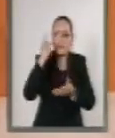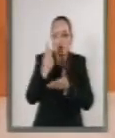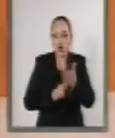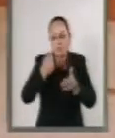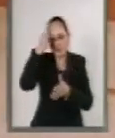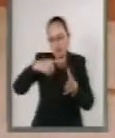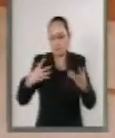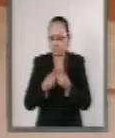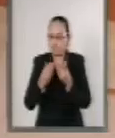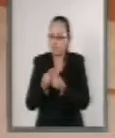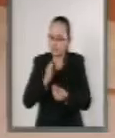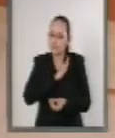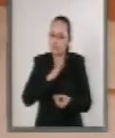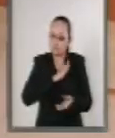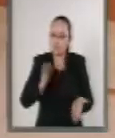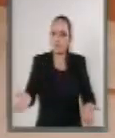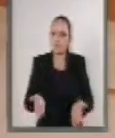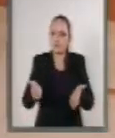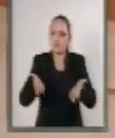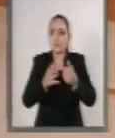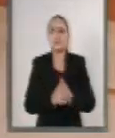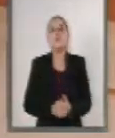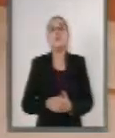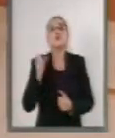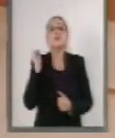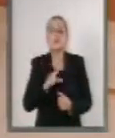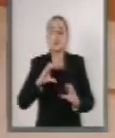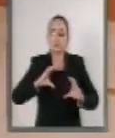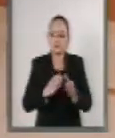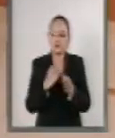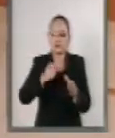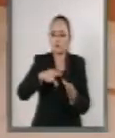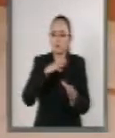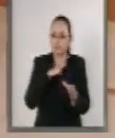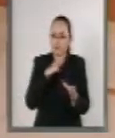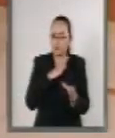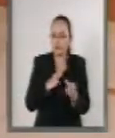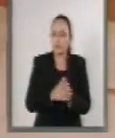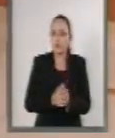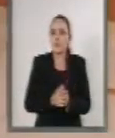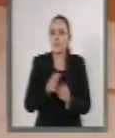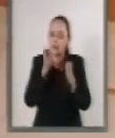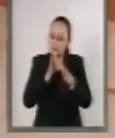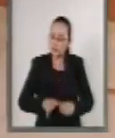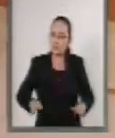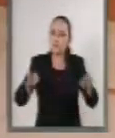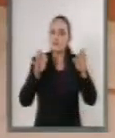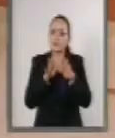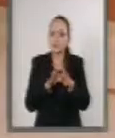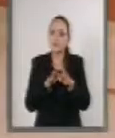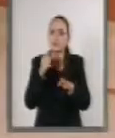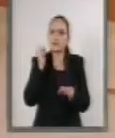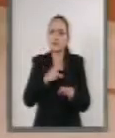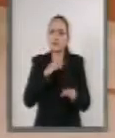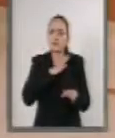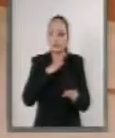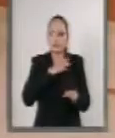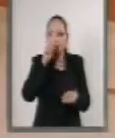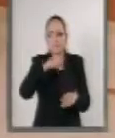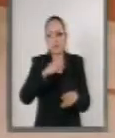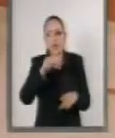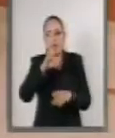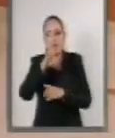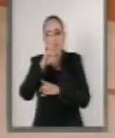cooperación. Sobre las concurrencias, sin duda, muy importantes, en el caso del Estado de